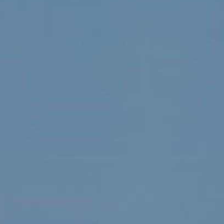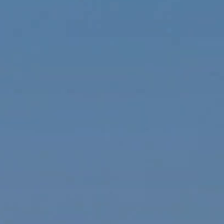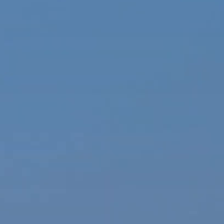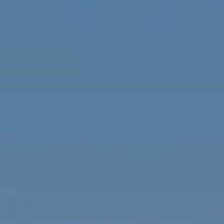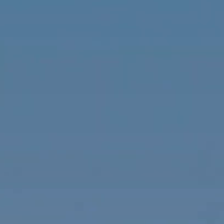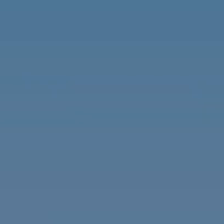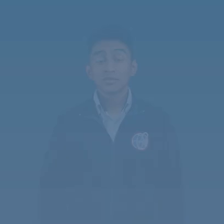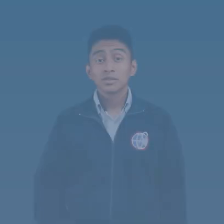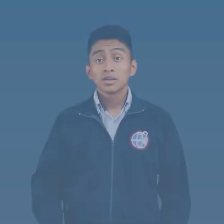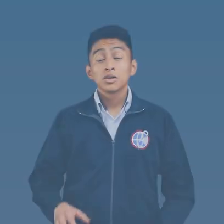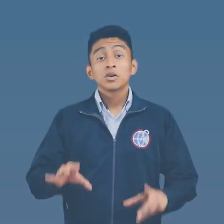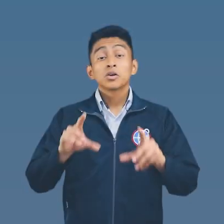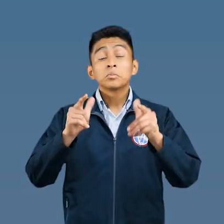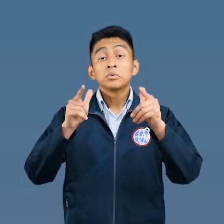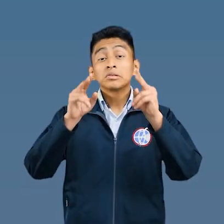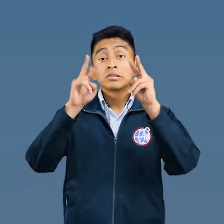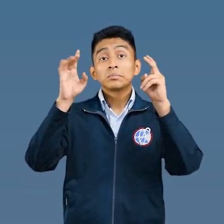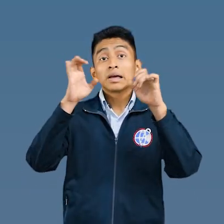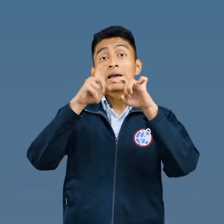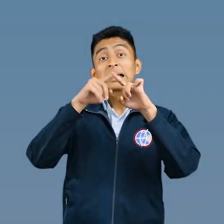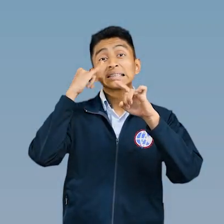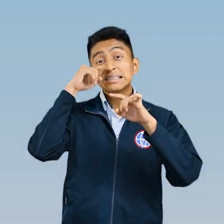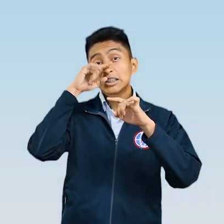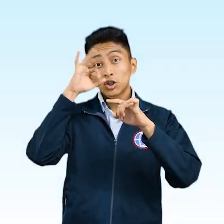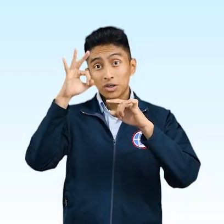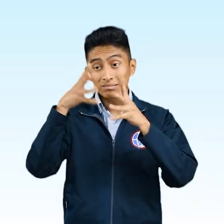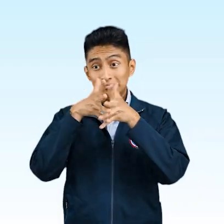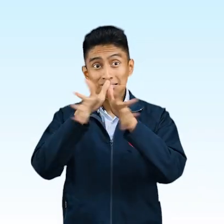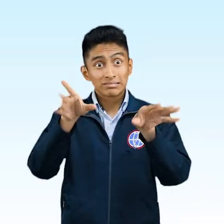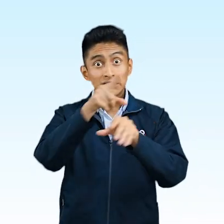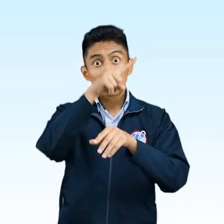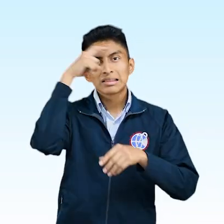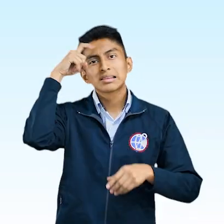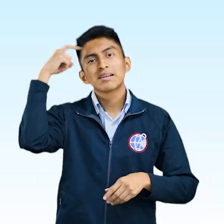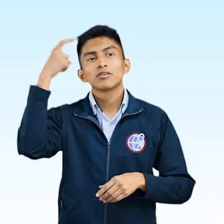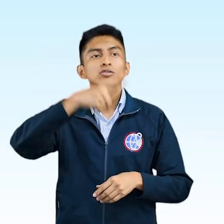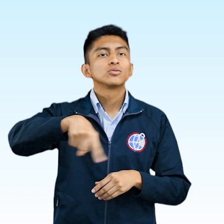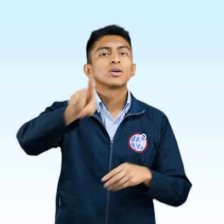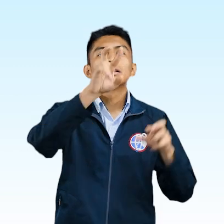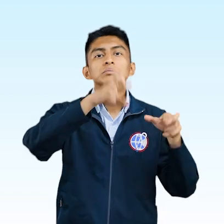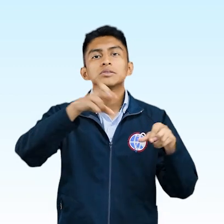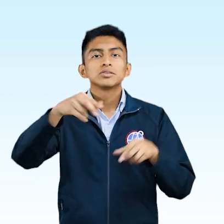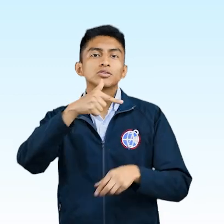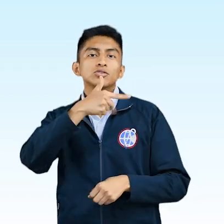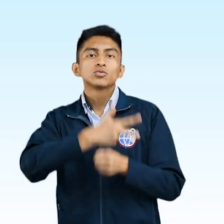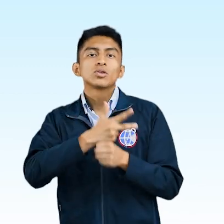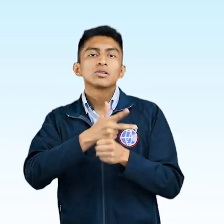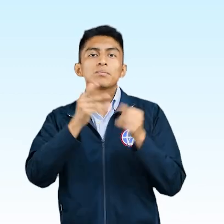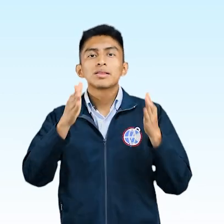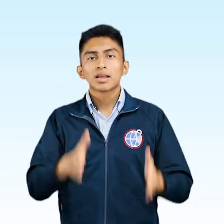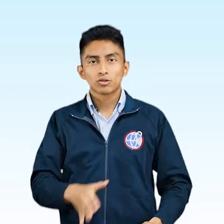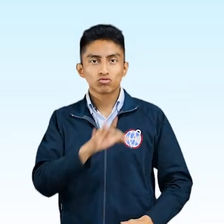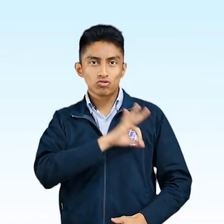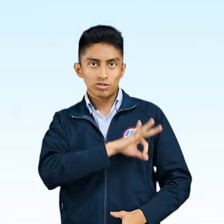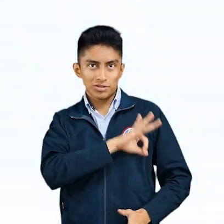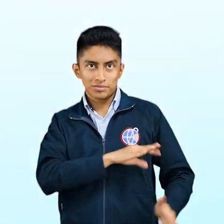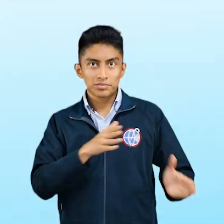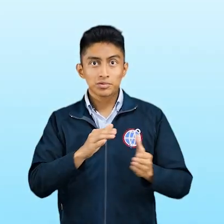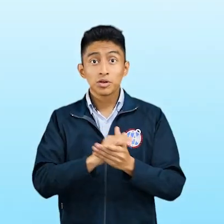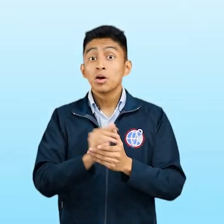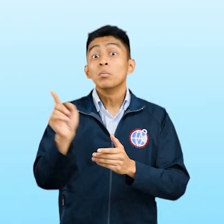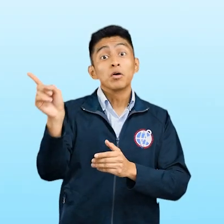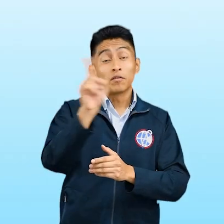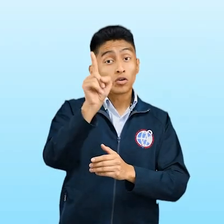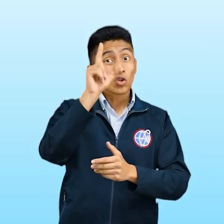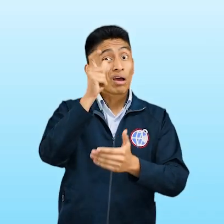El éxito de las elecciones generales es fruto del trabajo de toda la sociedad guatemalteca.